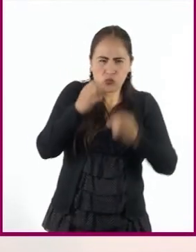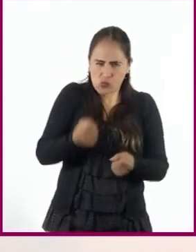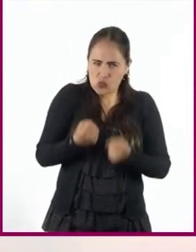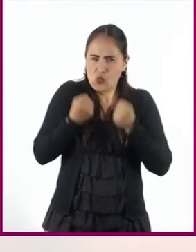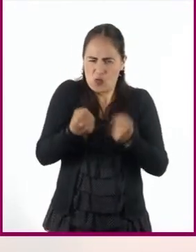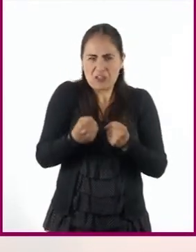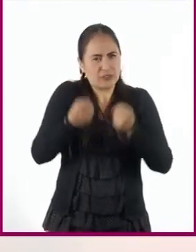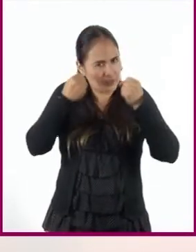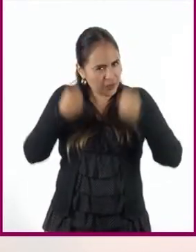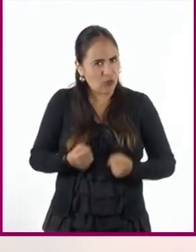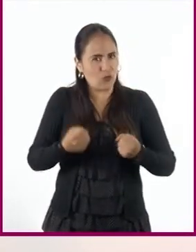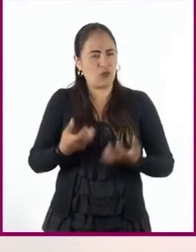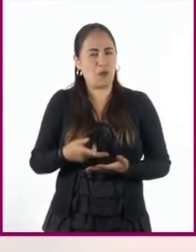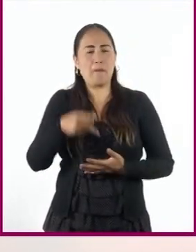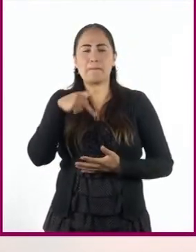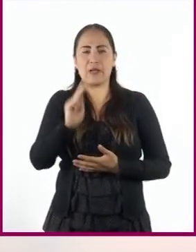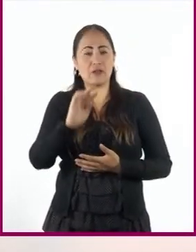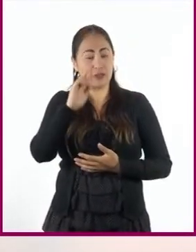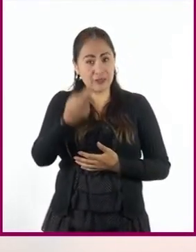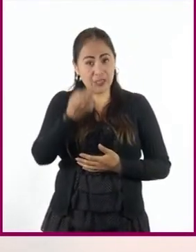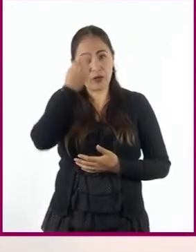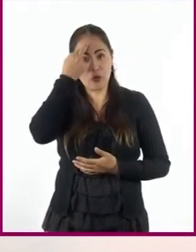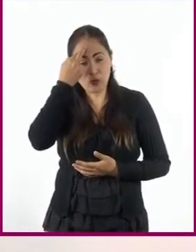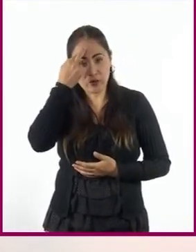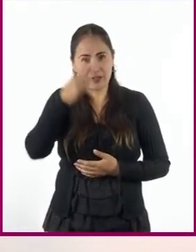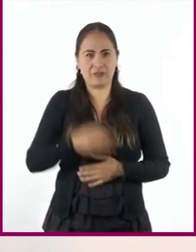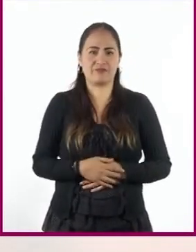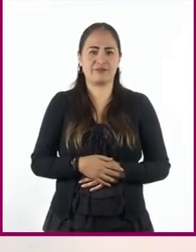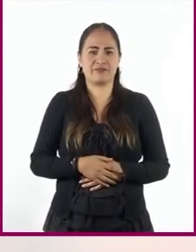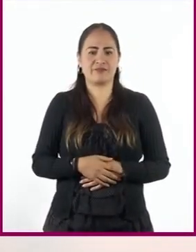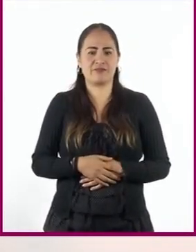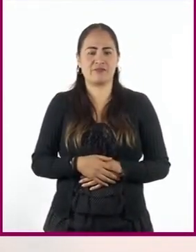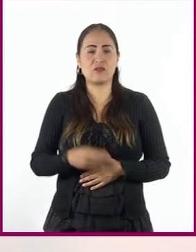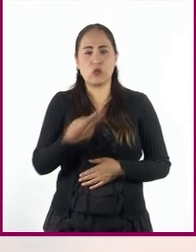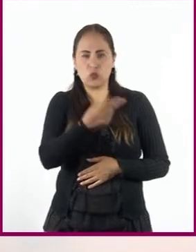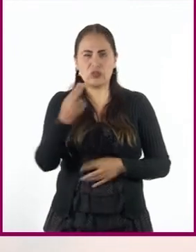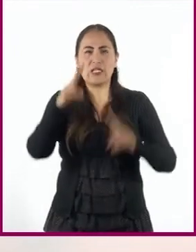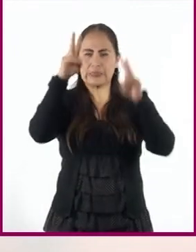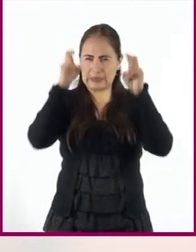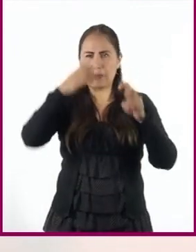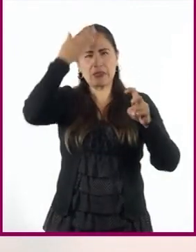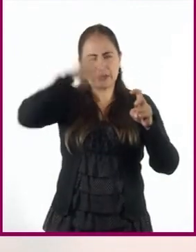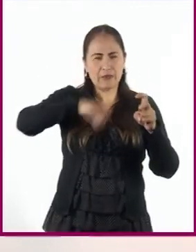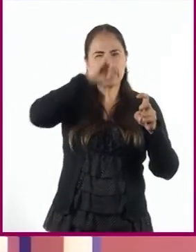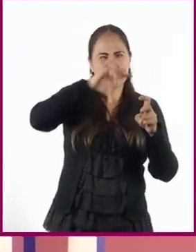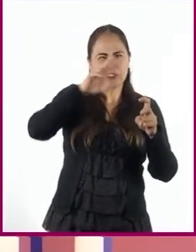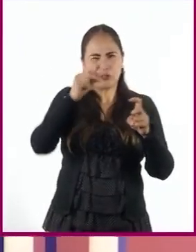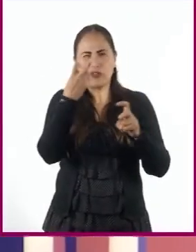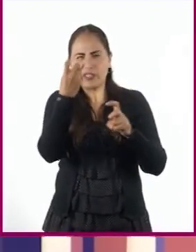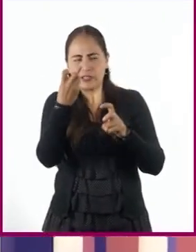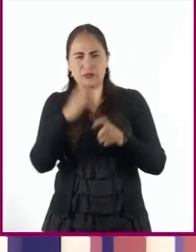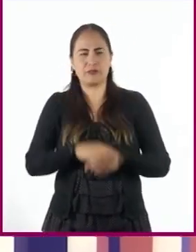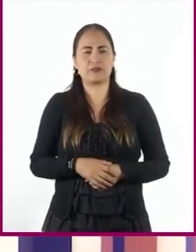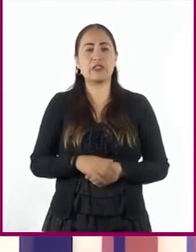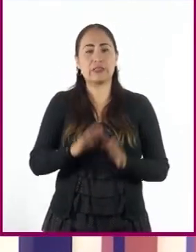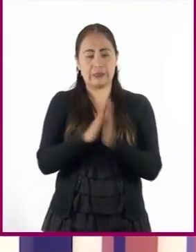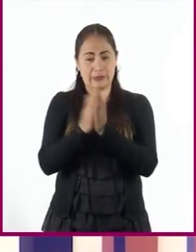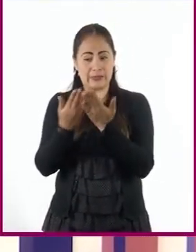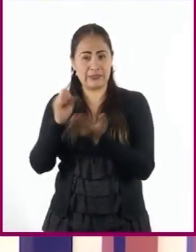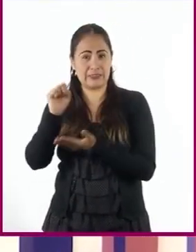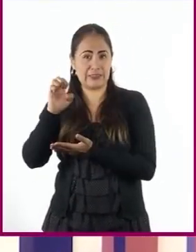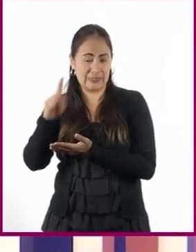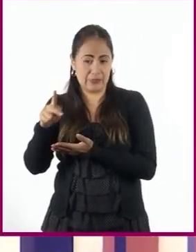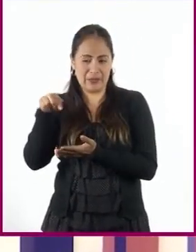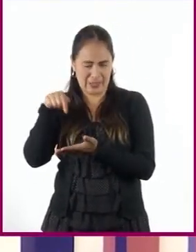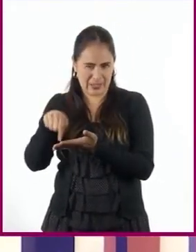Pero no olviden que también dependerá de qué tanto sepan del tema. Recuerden que pueden acudir a su libro de texto para